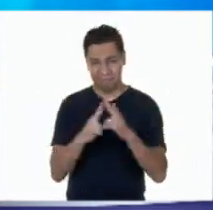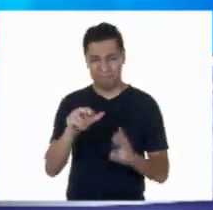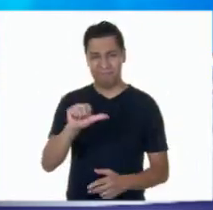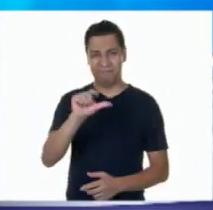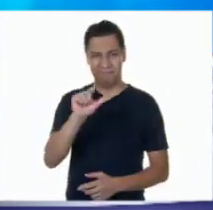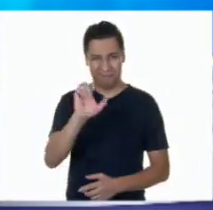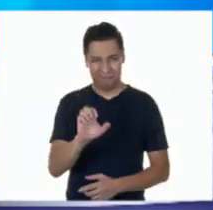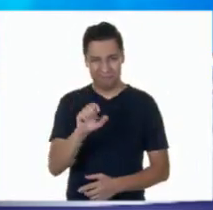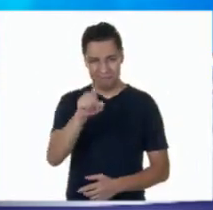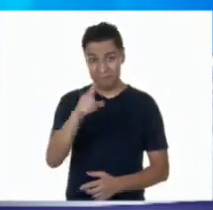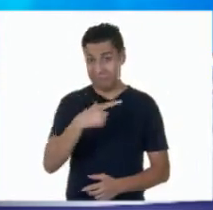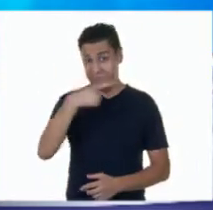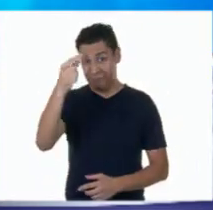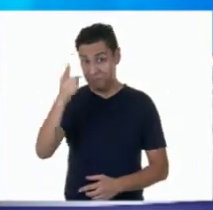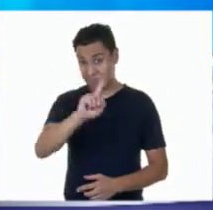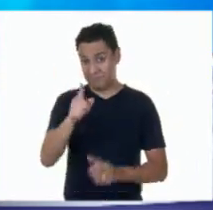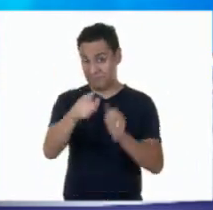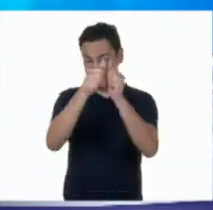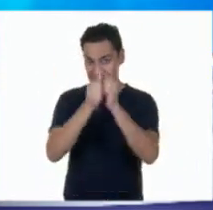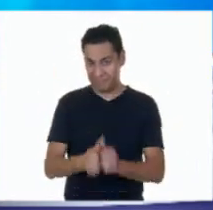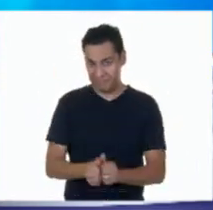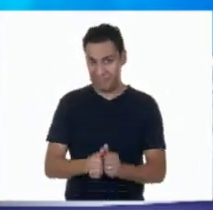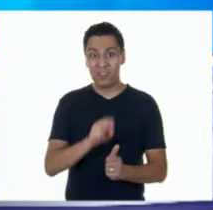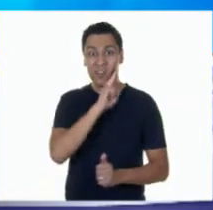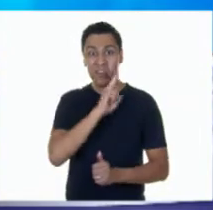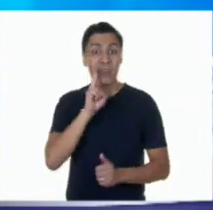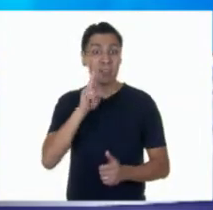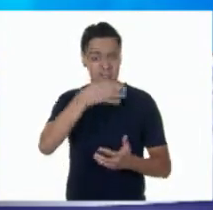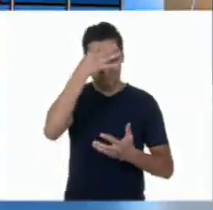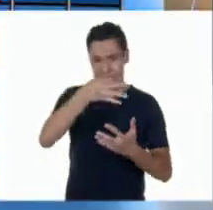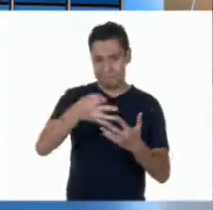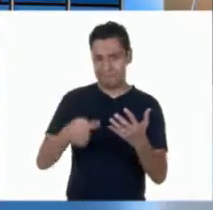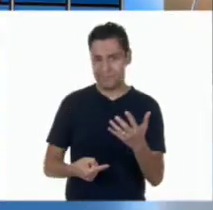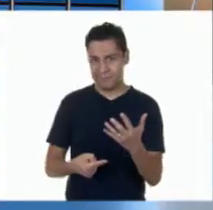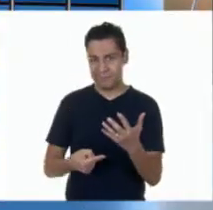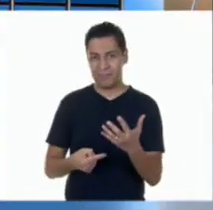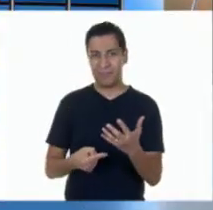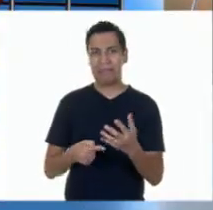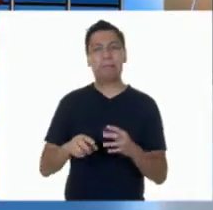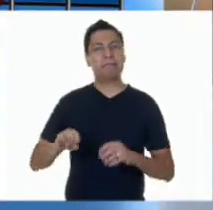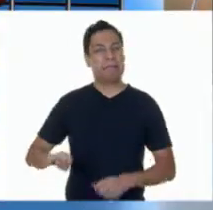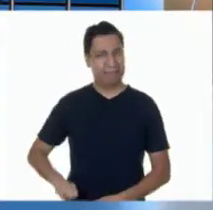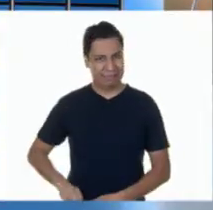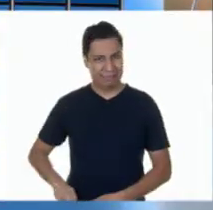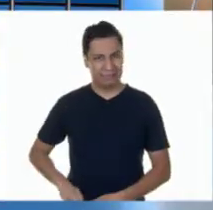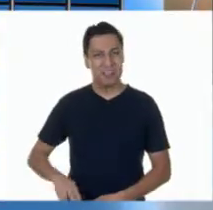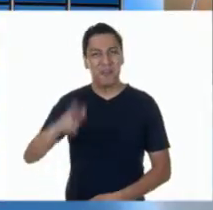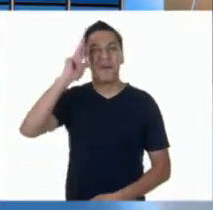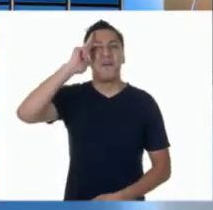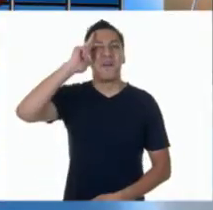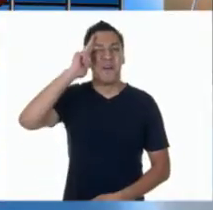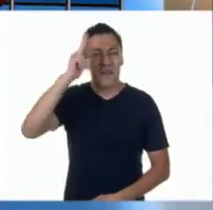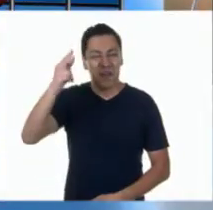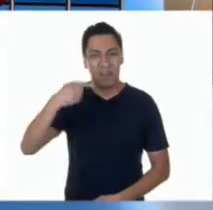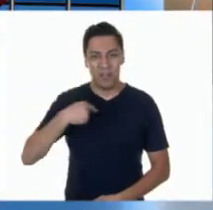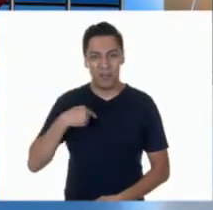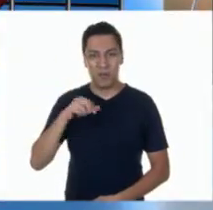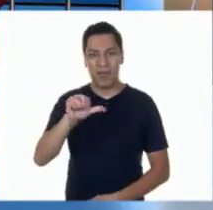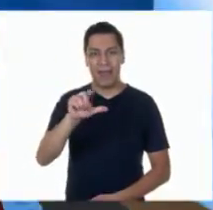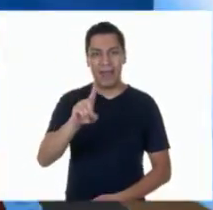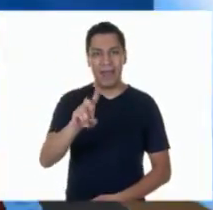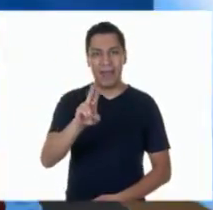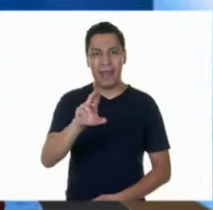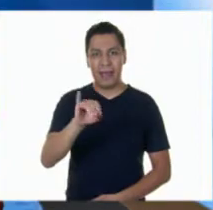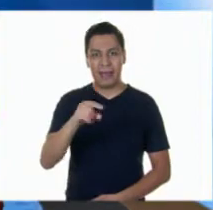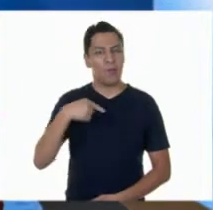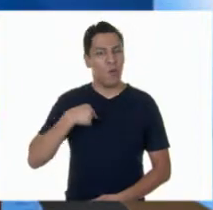que no te despegues porque habrán notas muy interesantes el día de hoy. Hola, ¿qué tal? Soy la maestra Adri y también